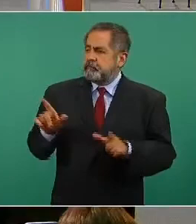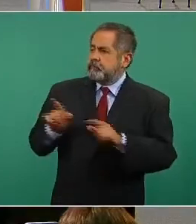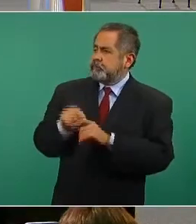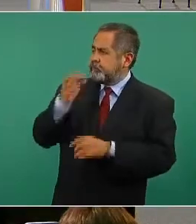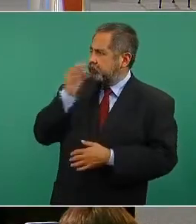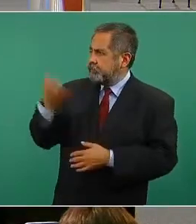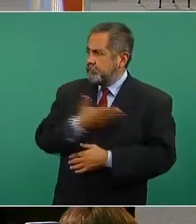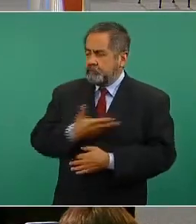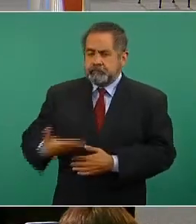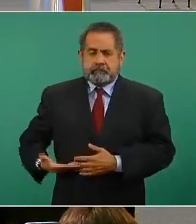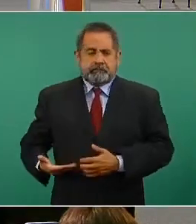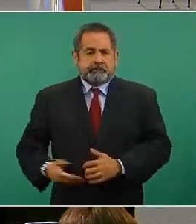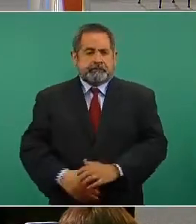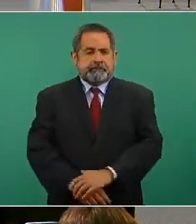presidente.